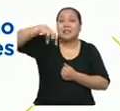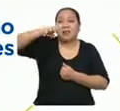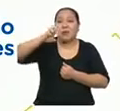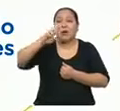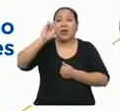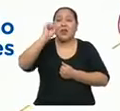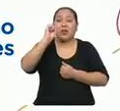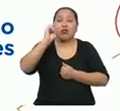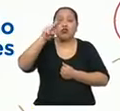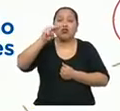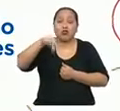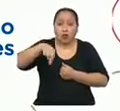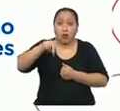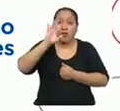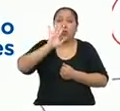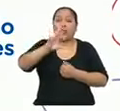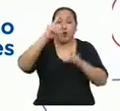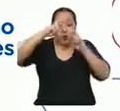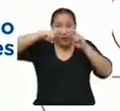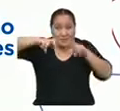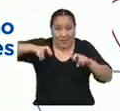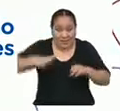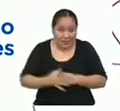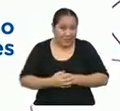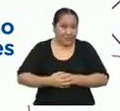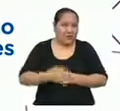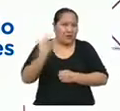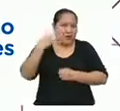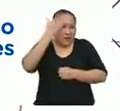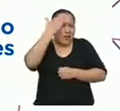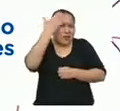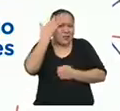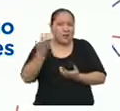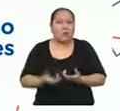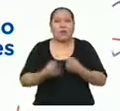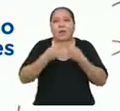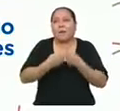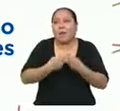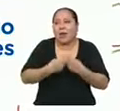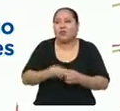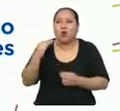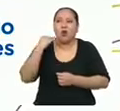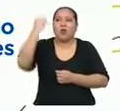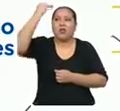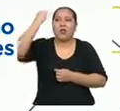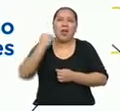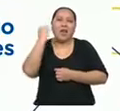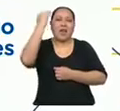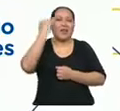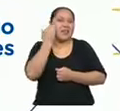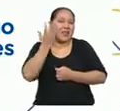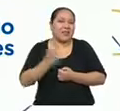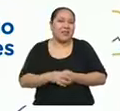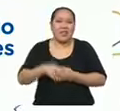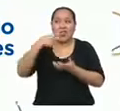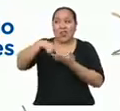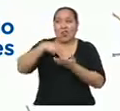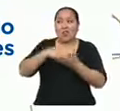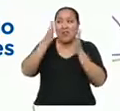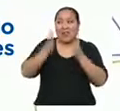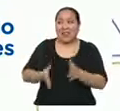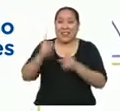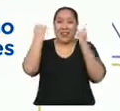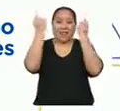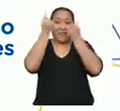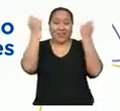recopilaron en sus investigaciones. Ya saben que puede ser el peso o la talla de los danzantes de la fiesta de la